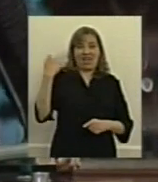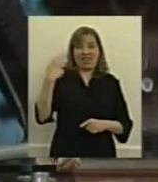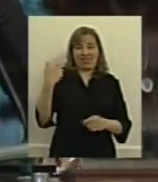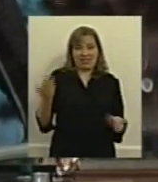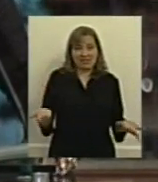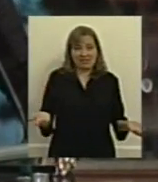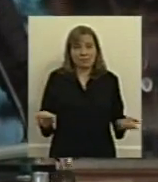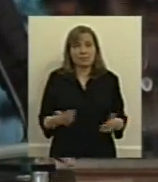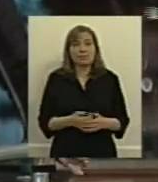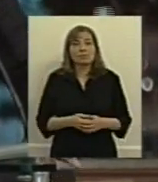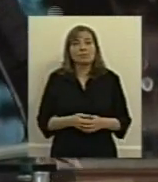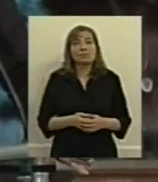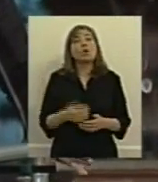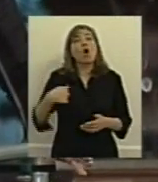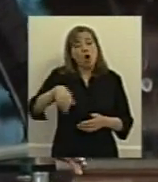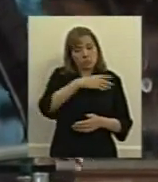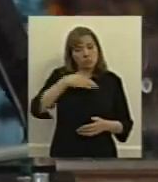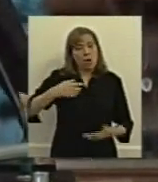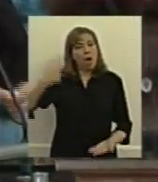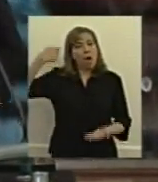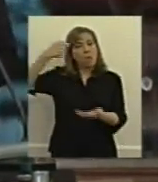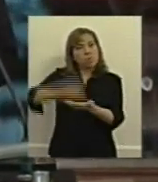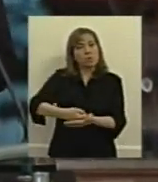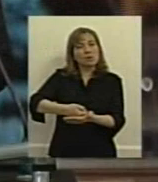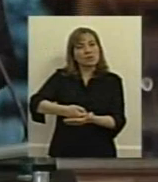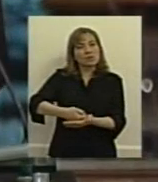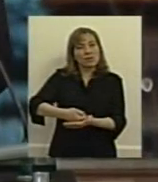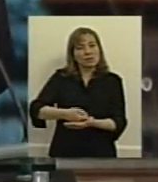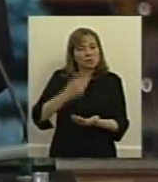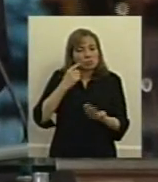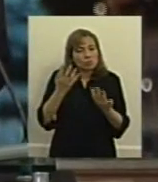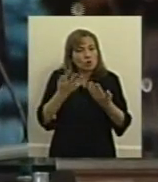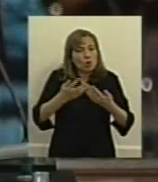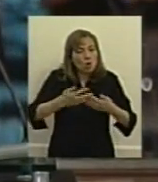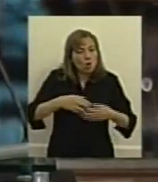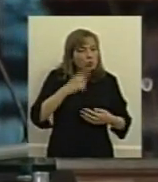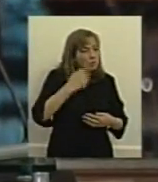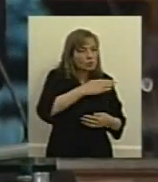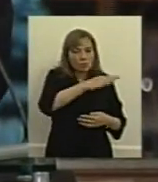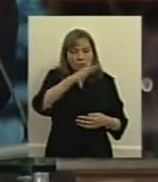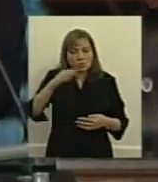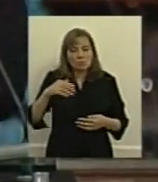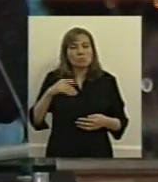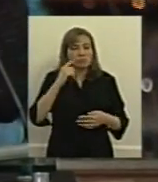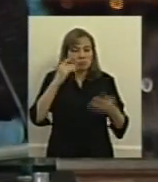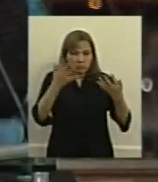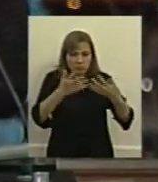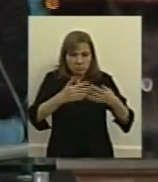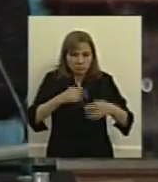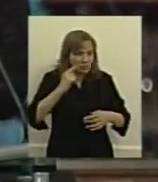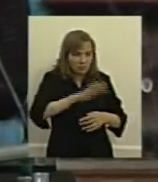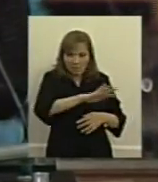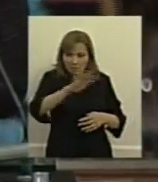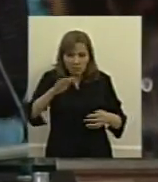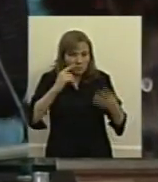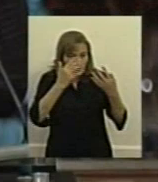estamos apostando fuertemente a institucionalizar y para poder institucionalizar para